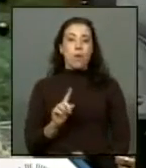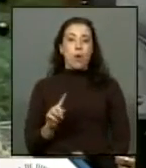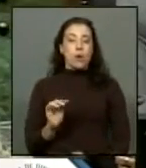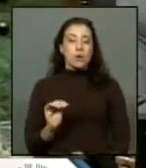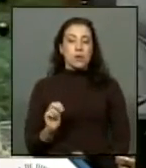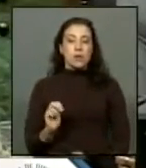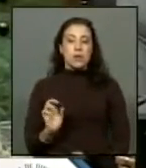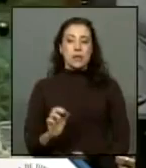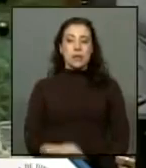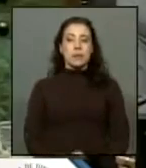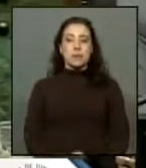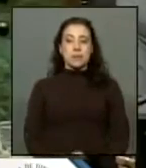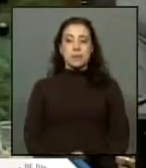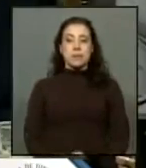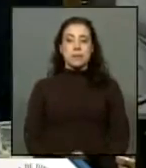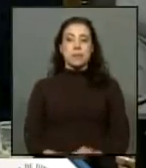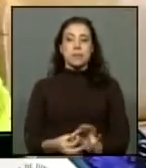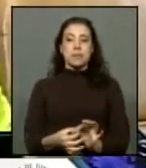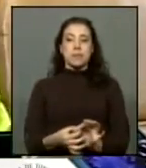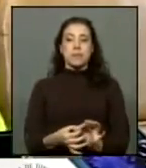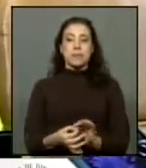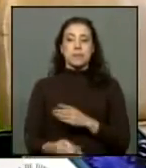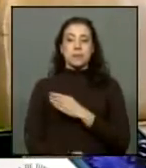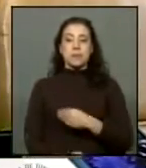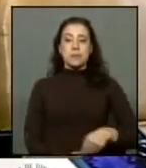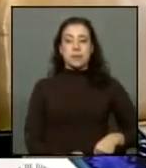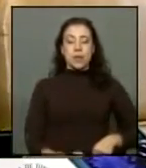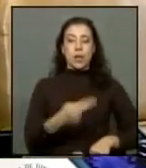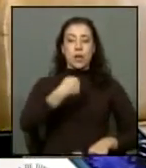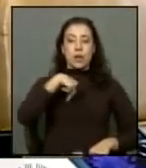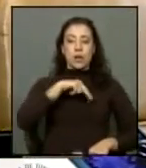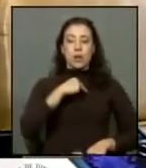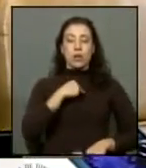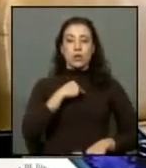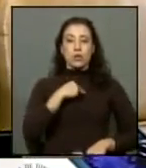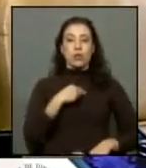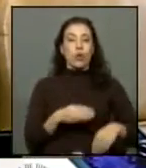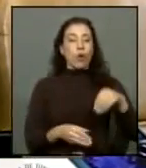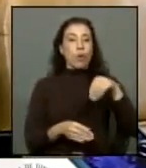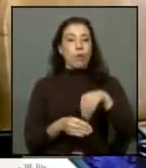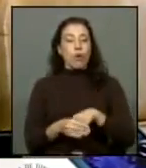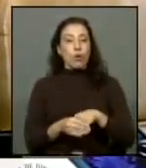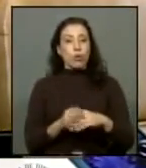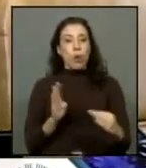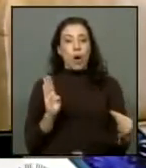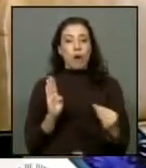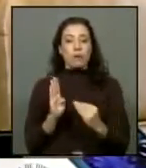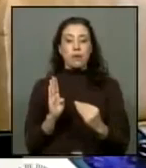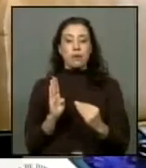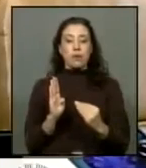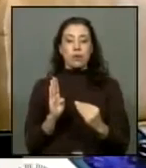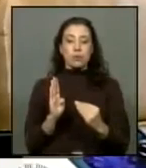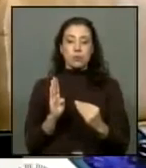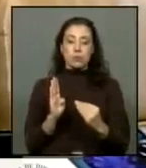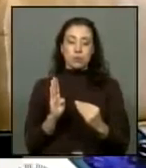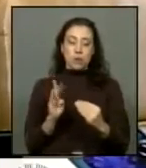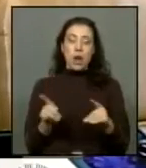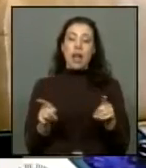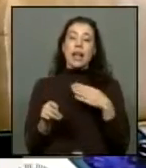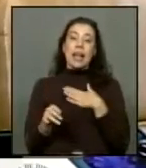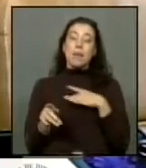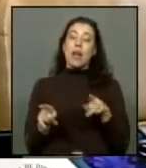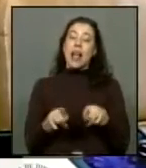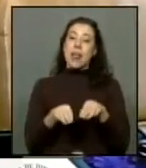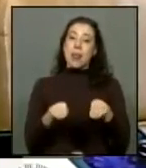proboste tiene la palabra muchas gracias presidente nosotros vamos a concurrir con nuestro voto favorable y esperamos que así ocurra